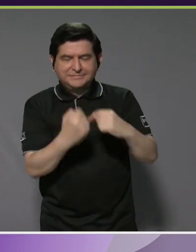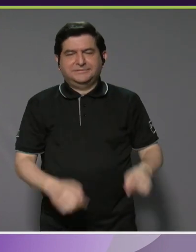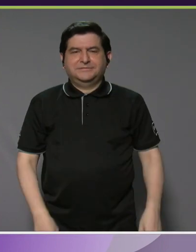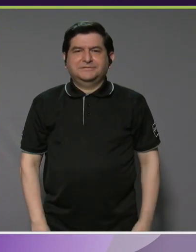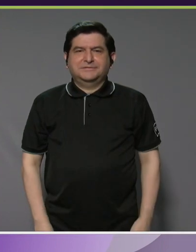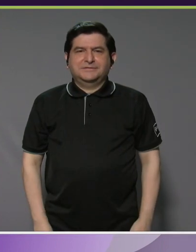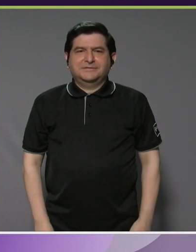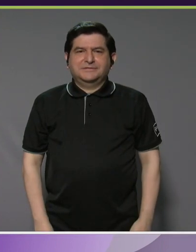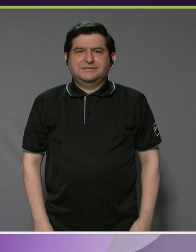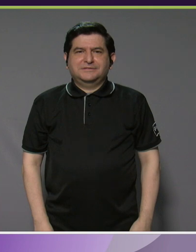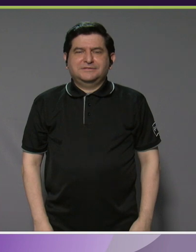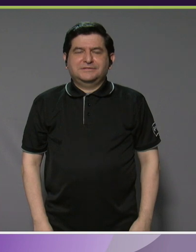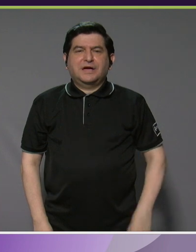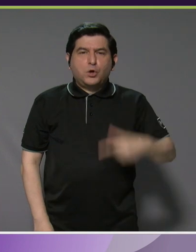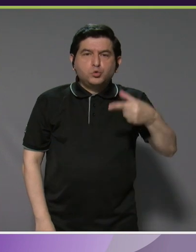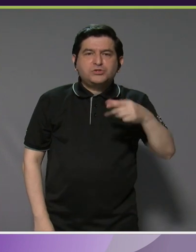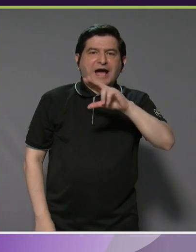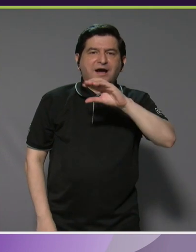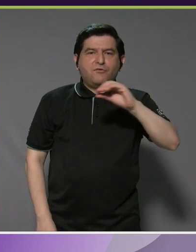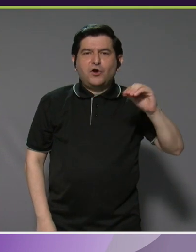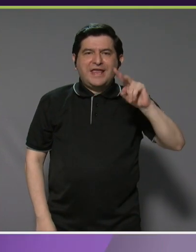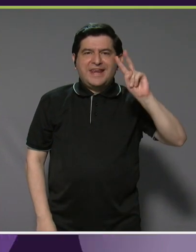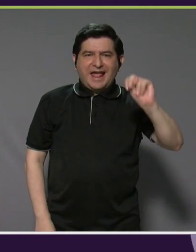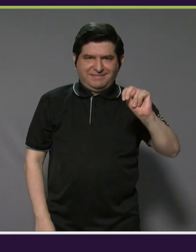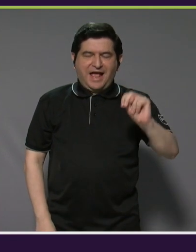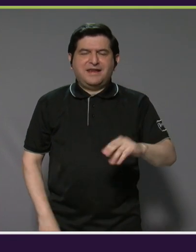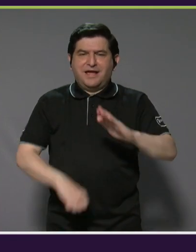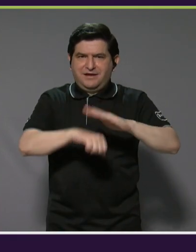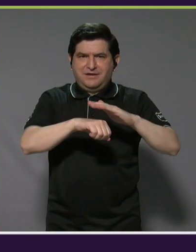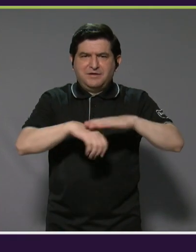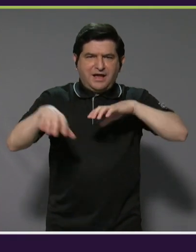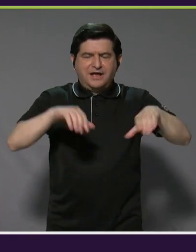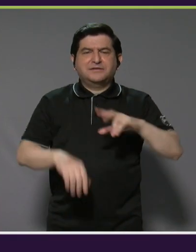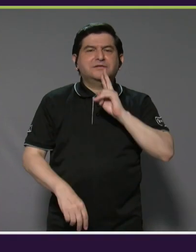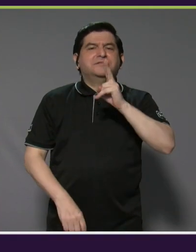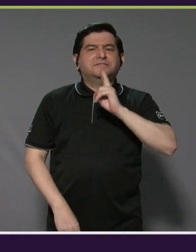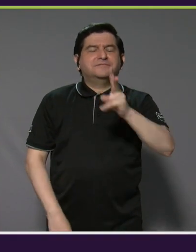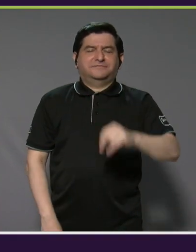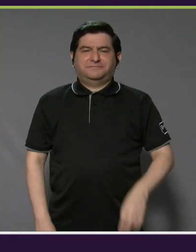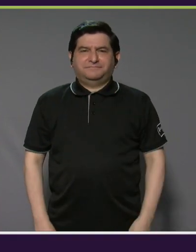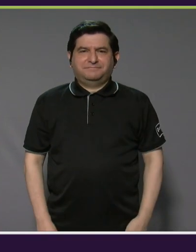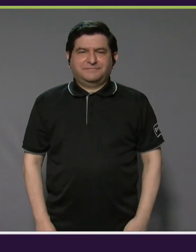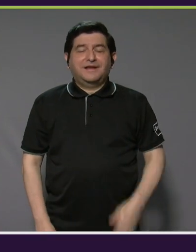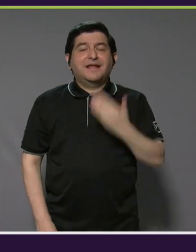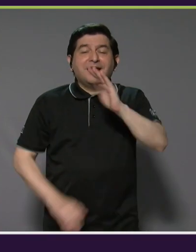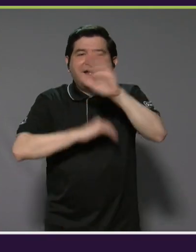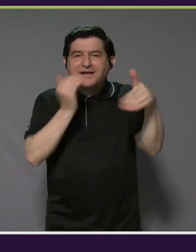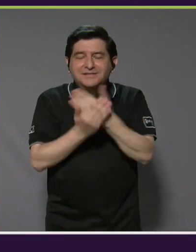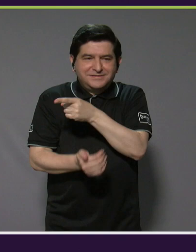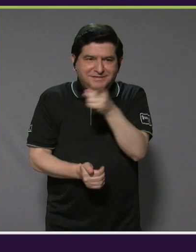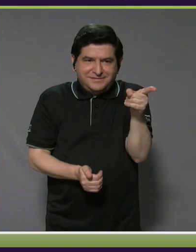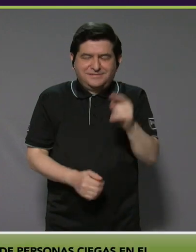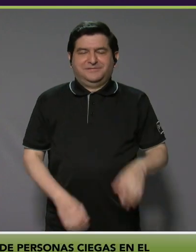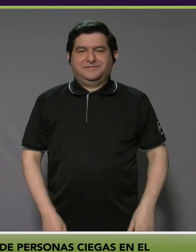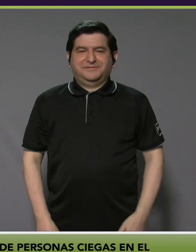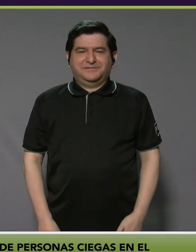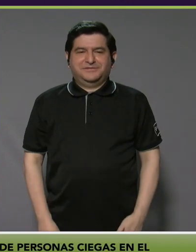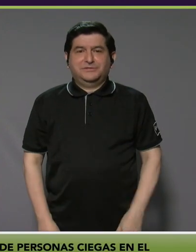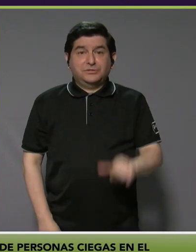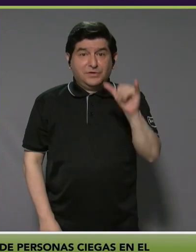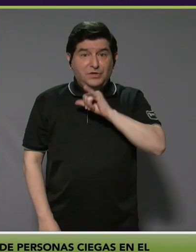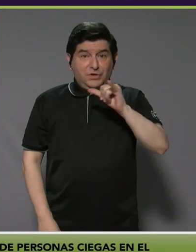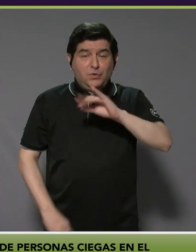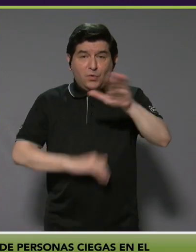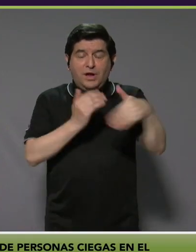Más, cómo no, a Gustavo y a Natalia, que son los que han hecho que esto se haga realidad. Gracias a todos ellos, y también